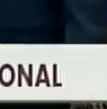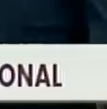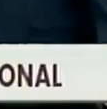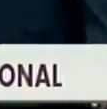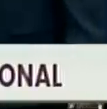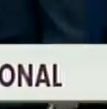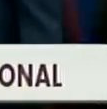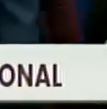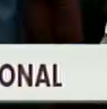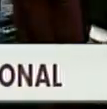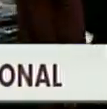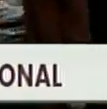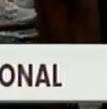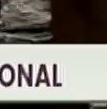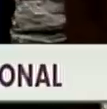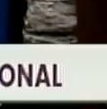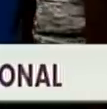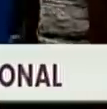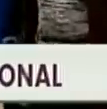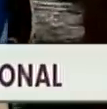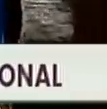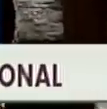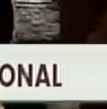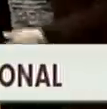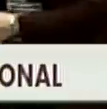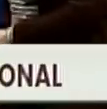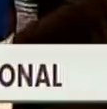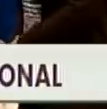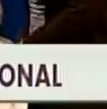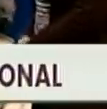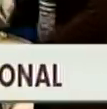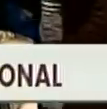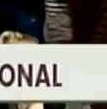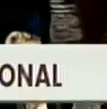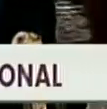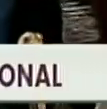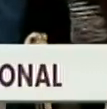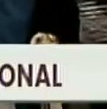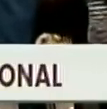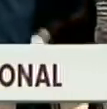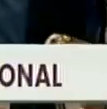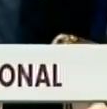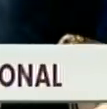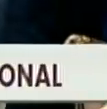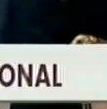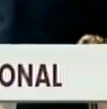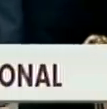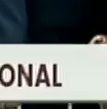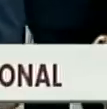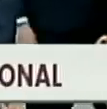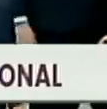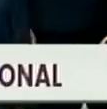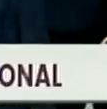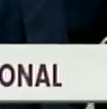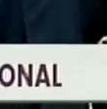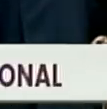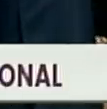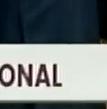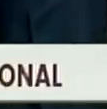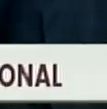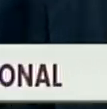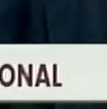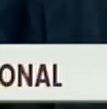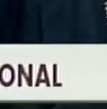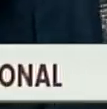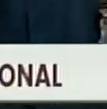interactuando con el jefe de Estado venezolano, corresponsales de agencias internacionales. El presidente de la